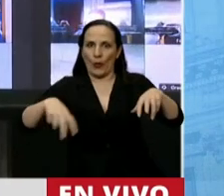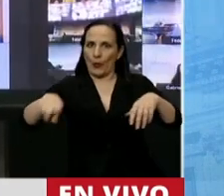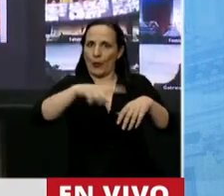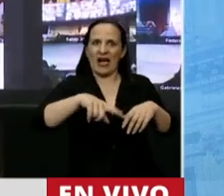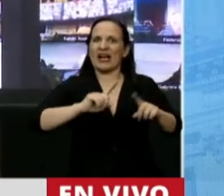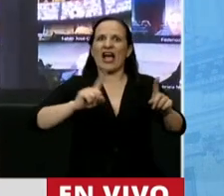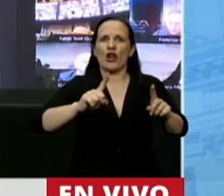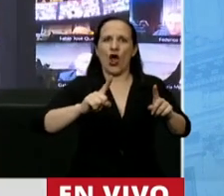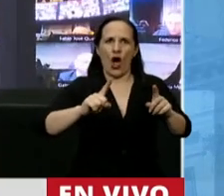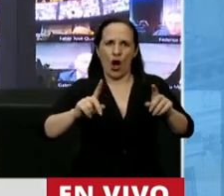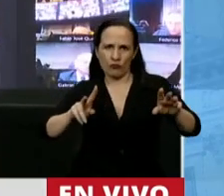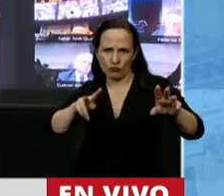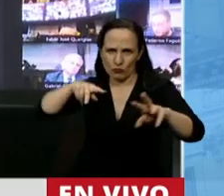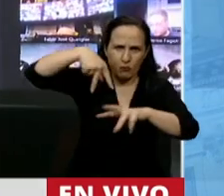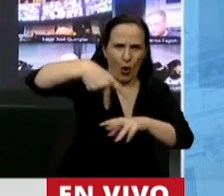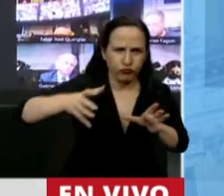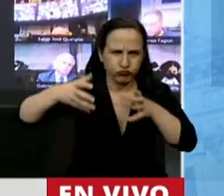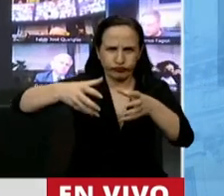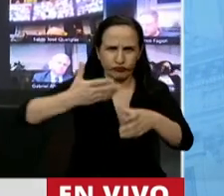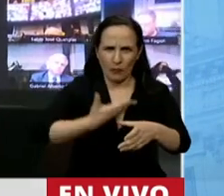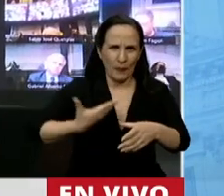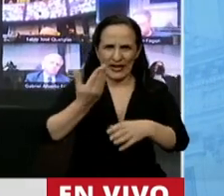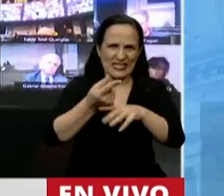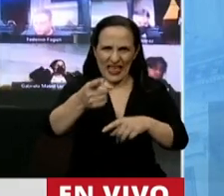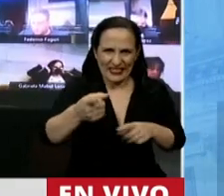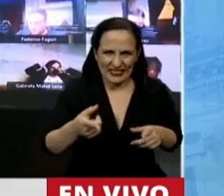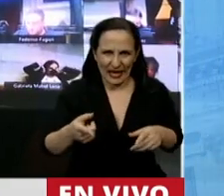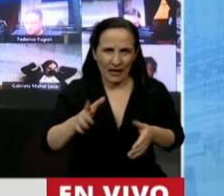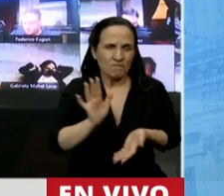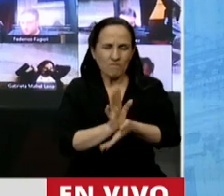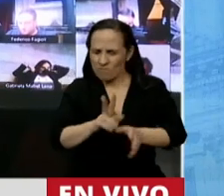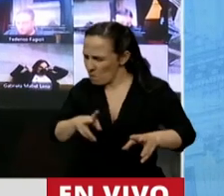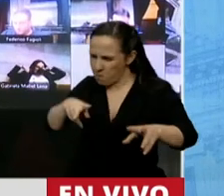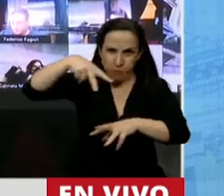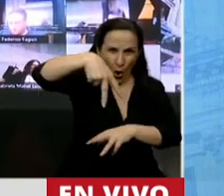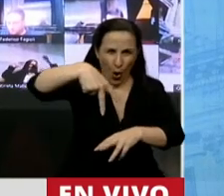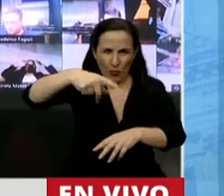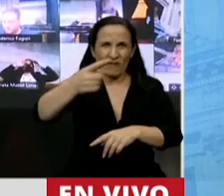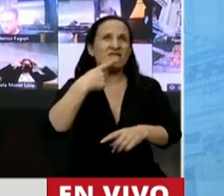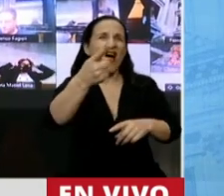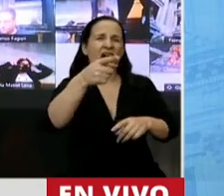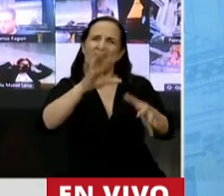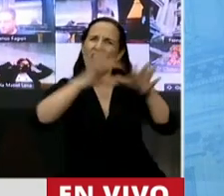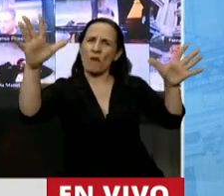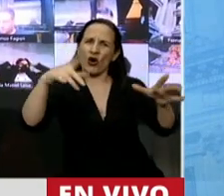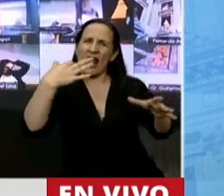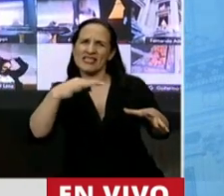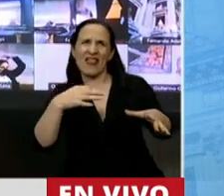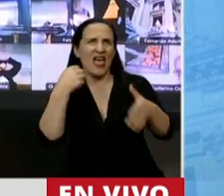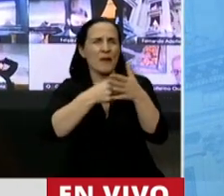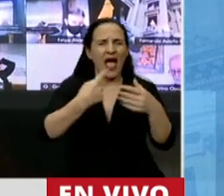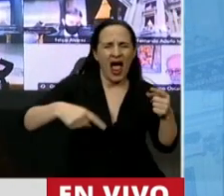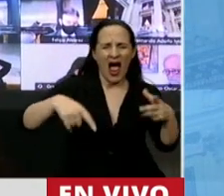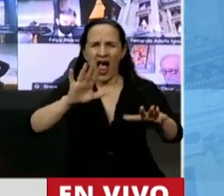Se iban al humo del Presidente de la Cámara. Saltaban. Porque decía que se le impedía el nombre de la democracia, la palabra.